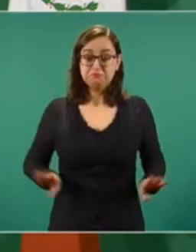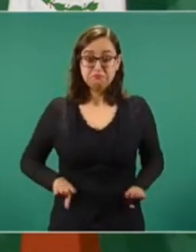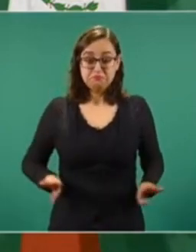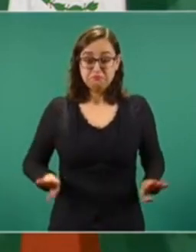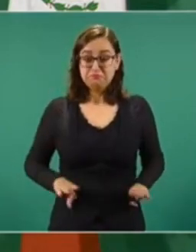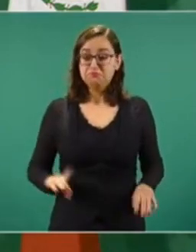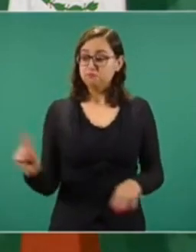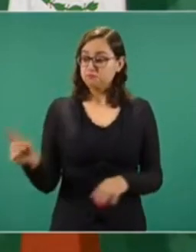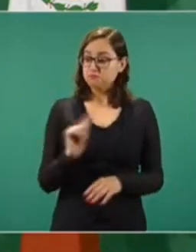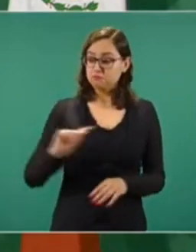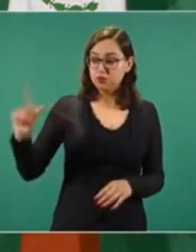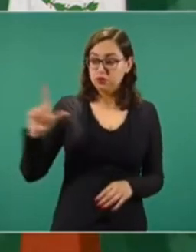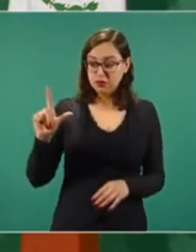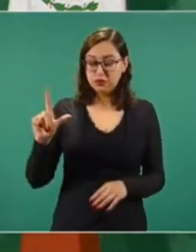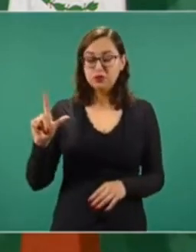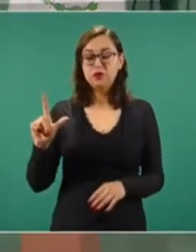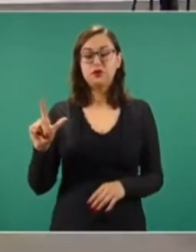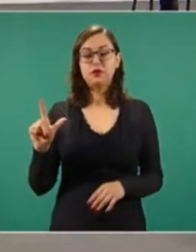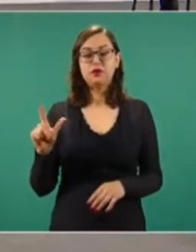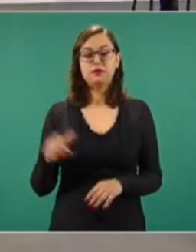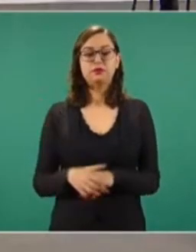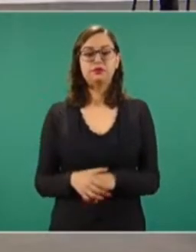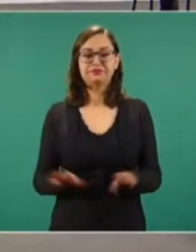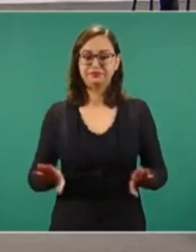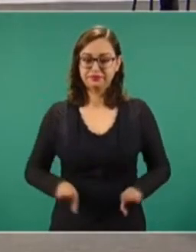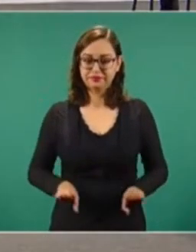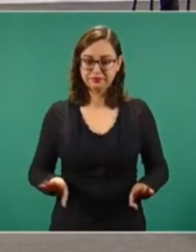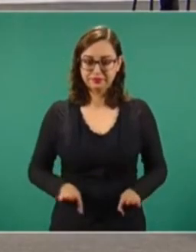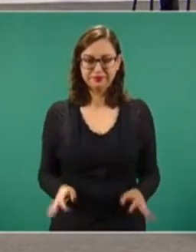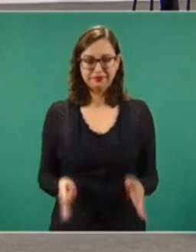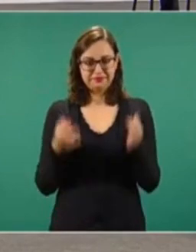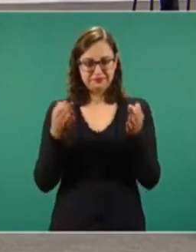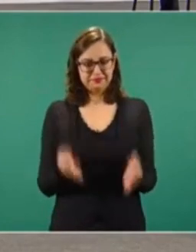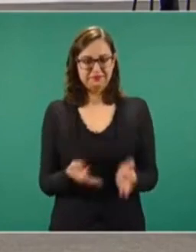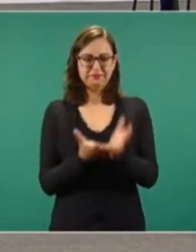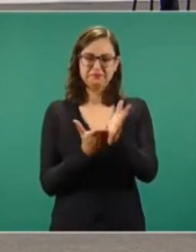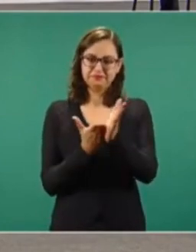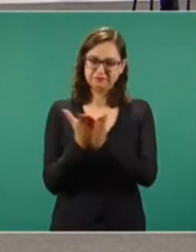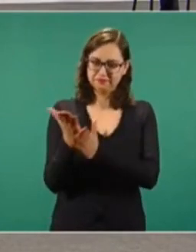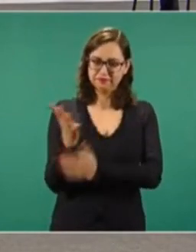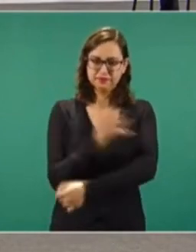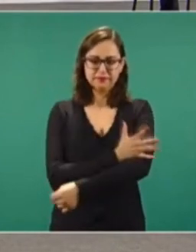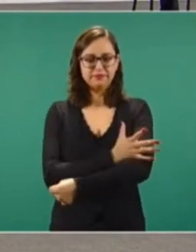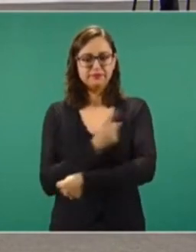es una gente con principios, con ideales, honesta